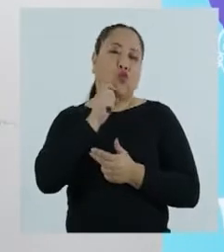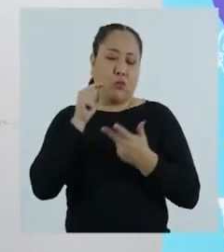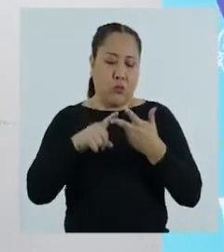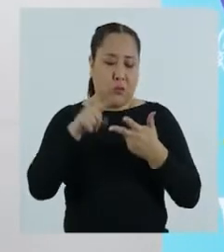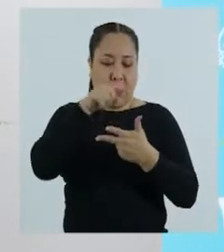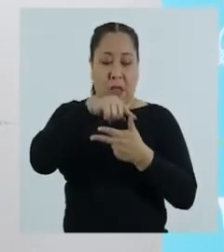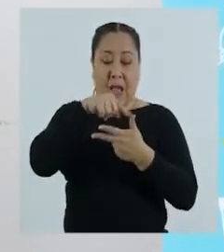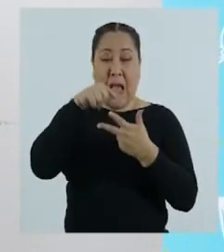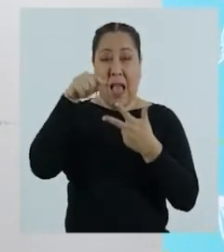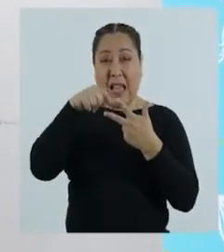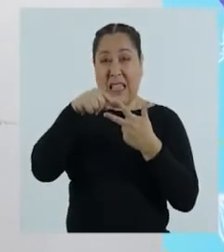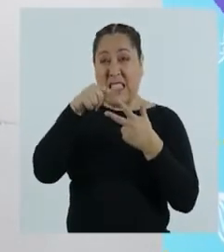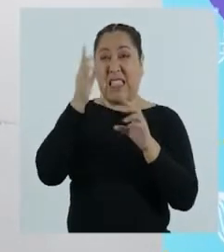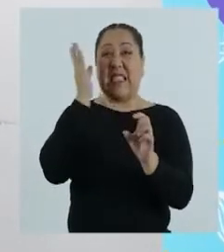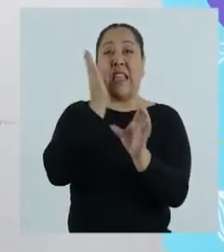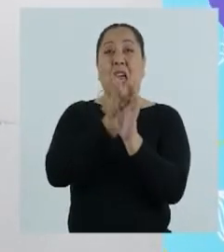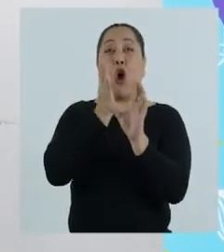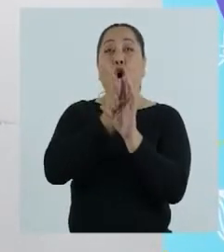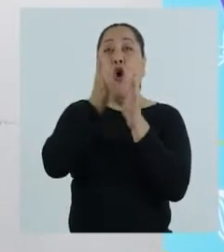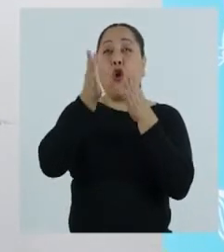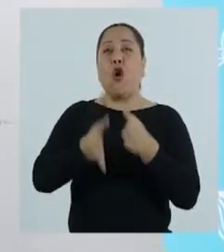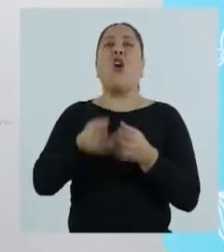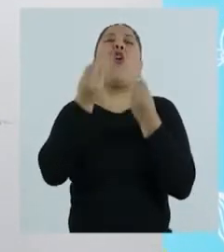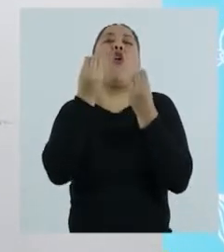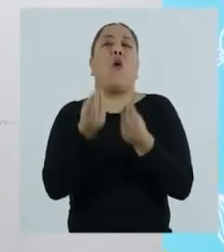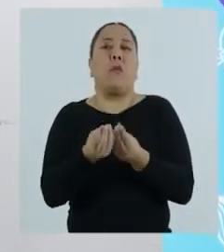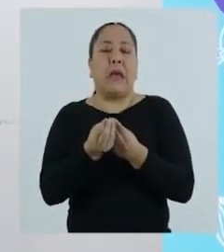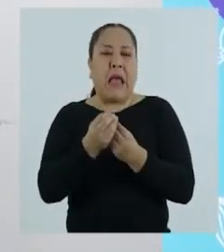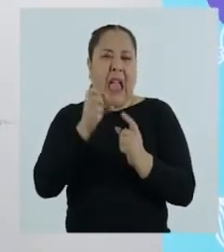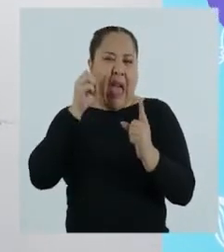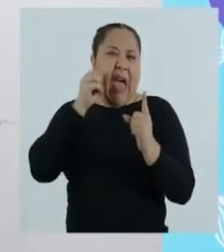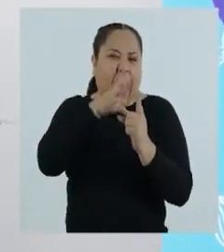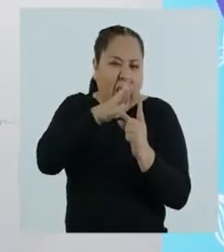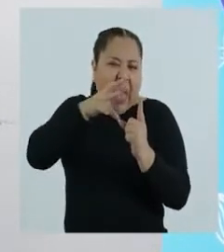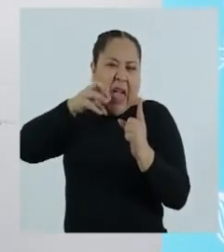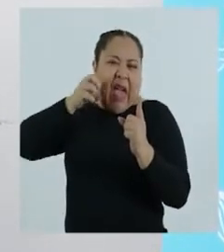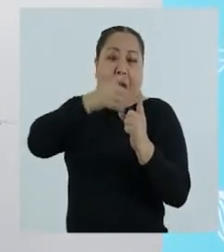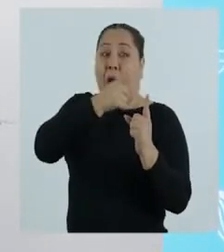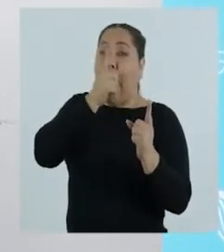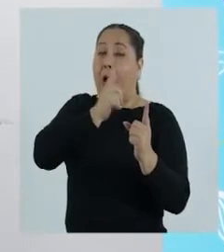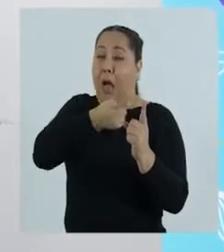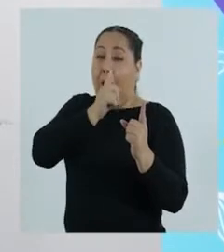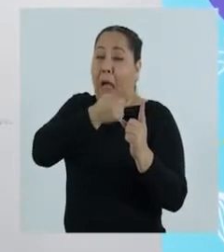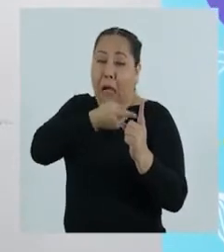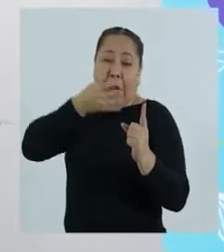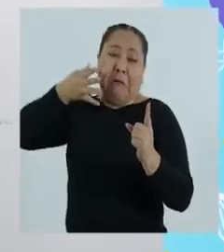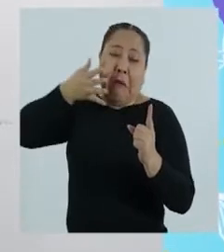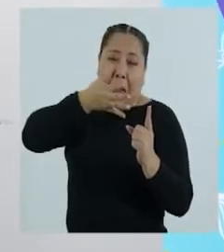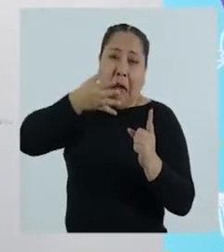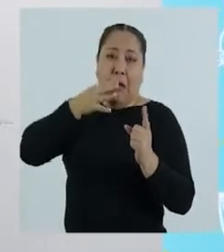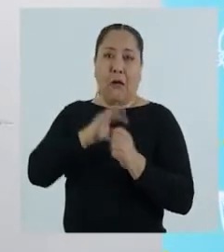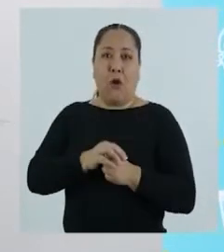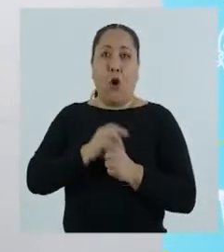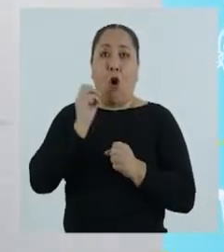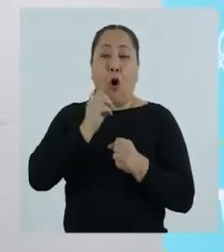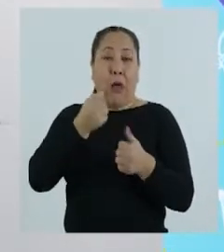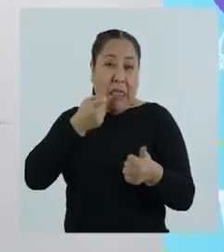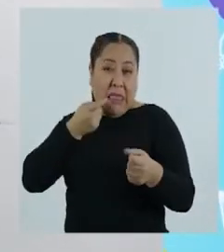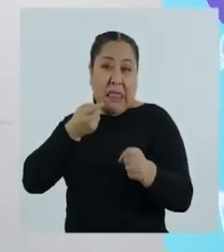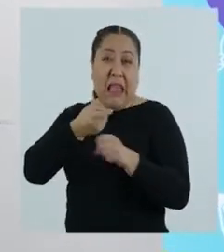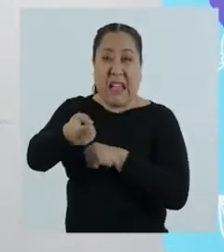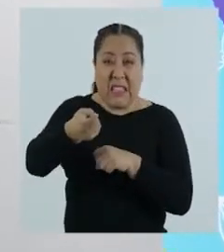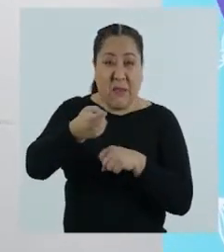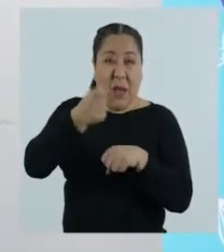La violencia psicológica es provocar miedo a través de amenazas o